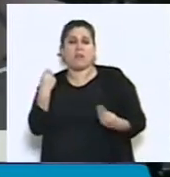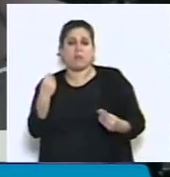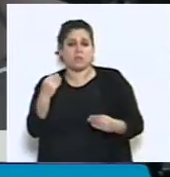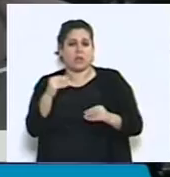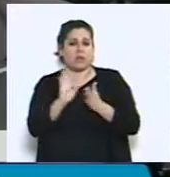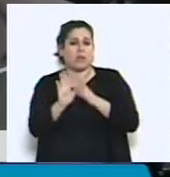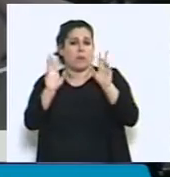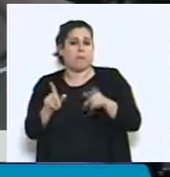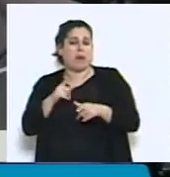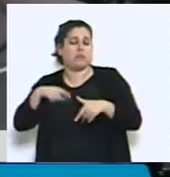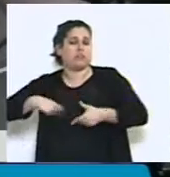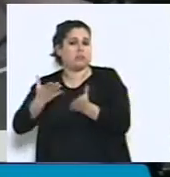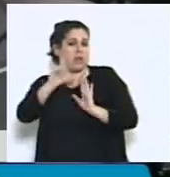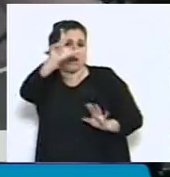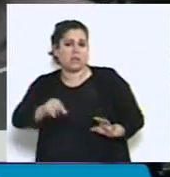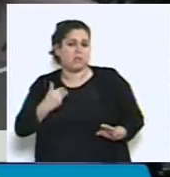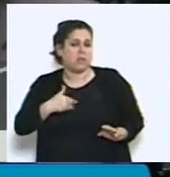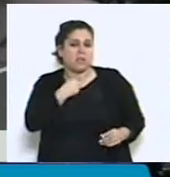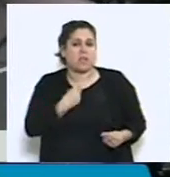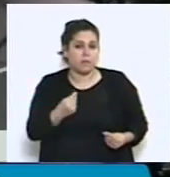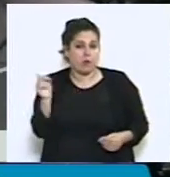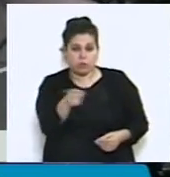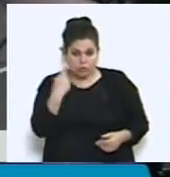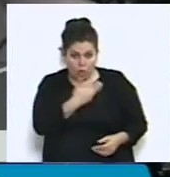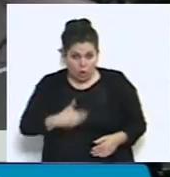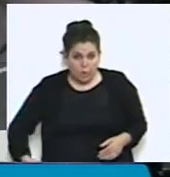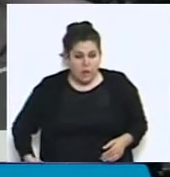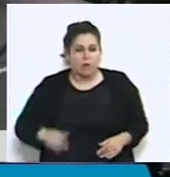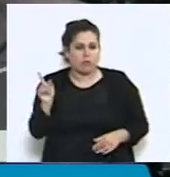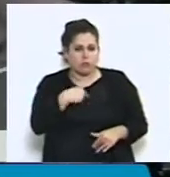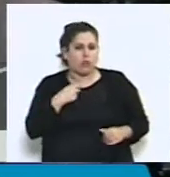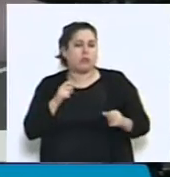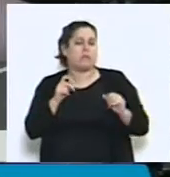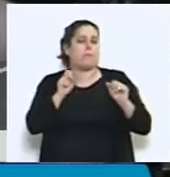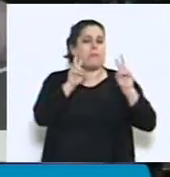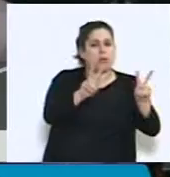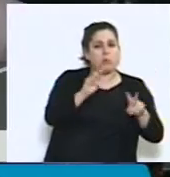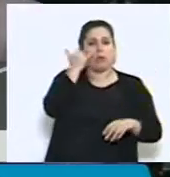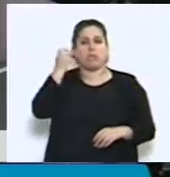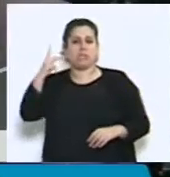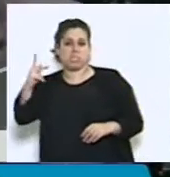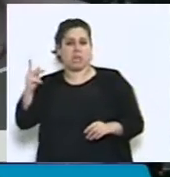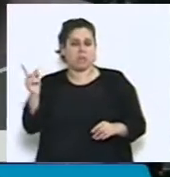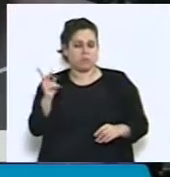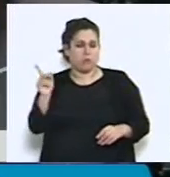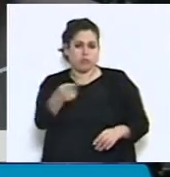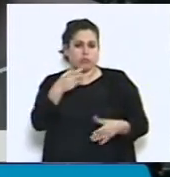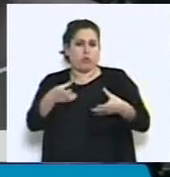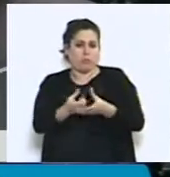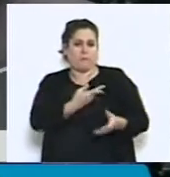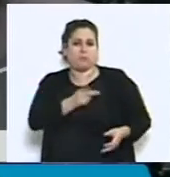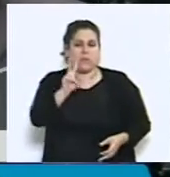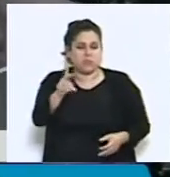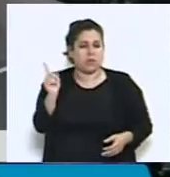social en Argentina. Y nosotros desde el gobierno, desde el kirchnerismo, el peronismo y el Frente para la Victoria, lo que pensamos que